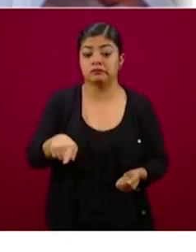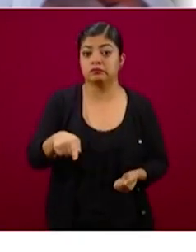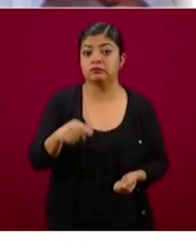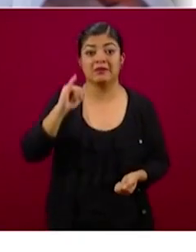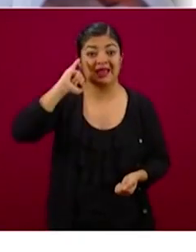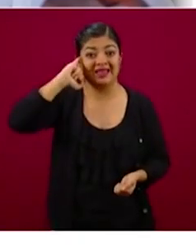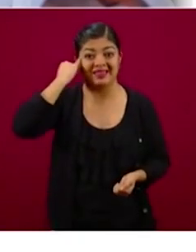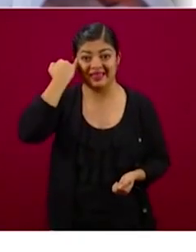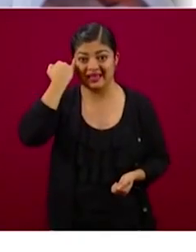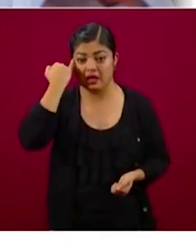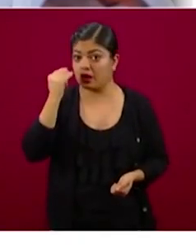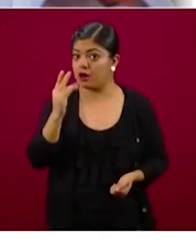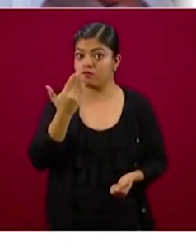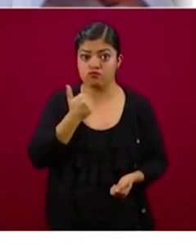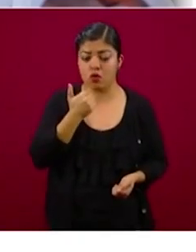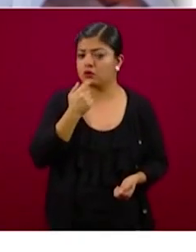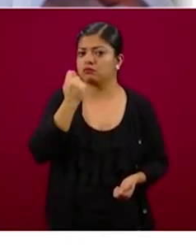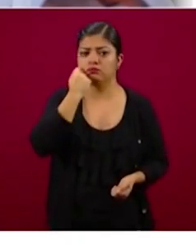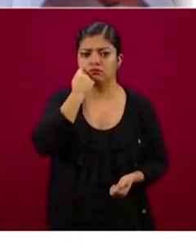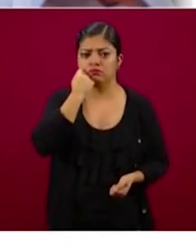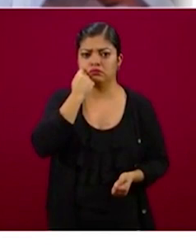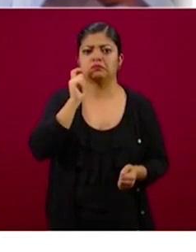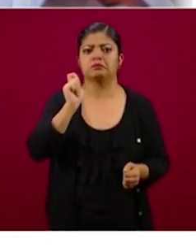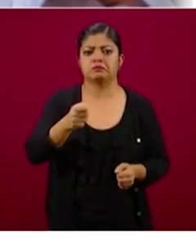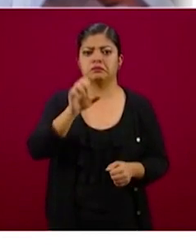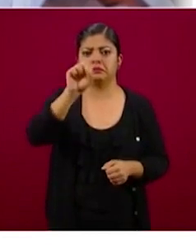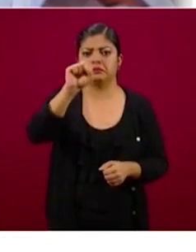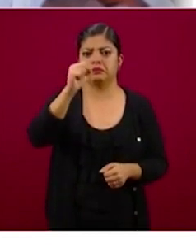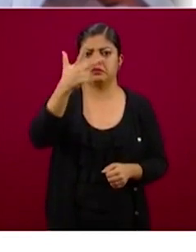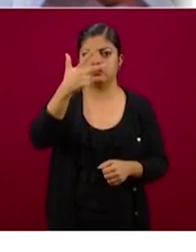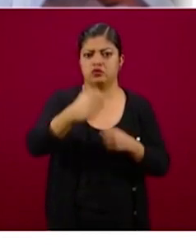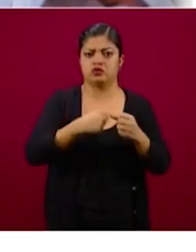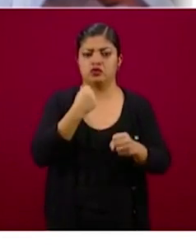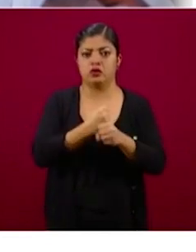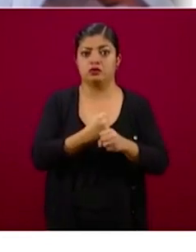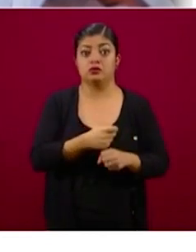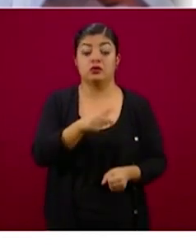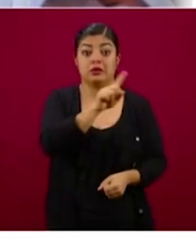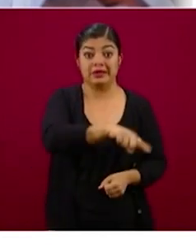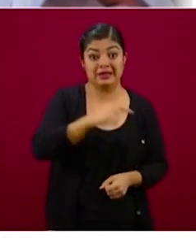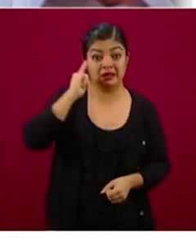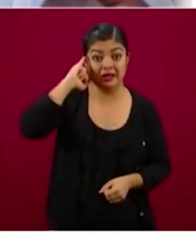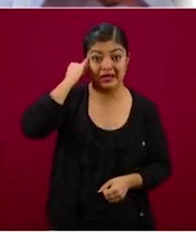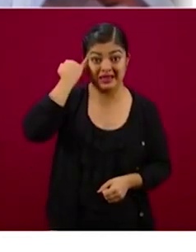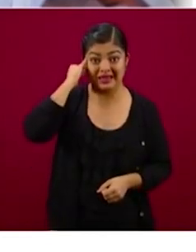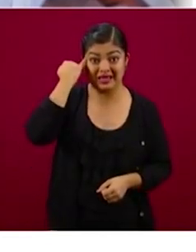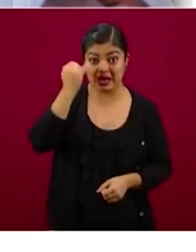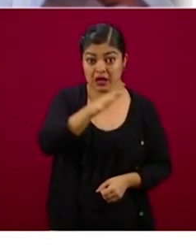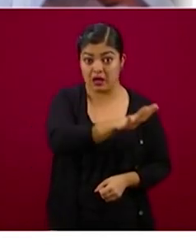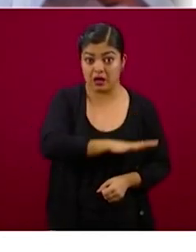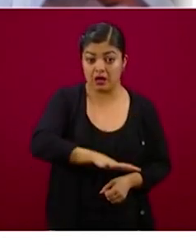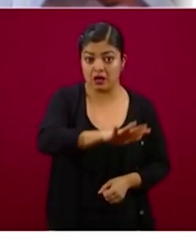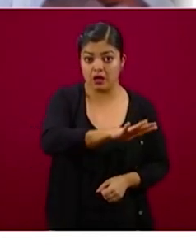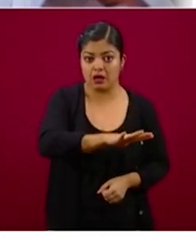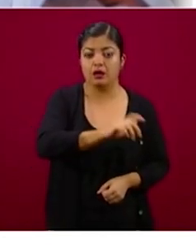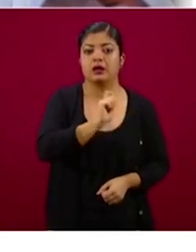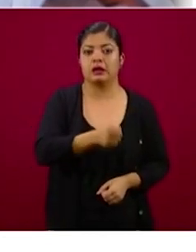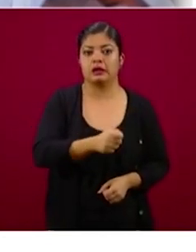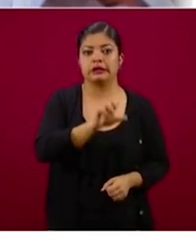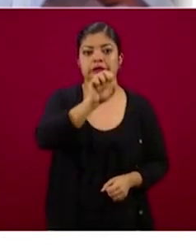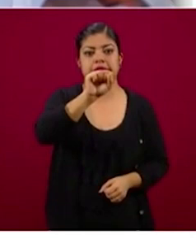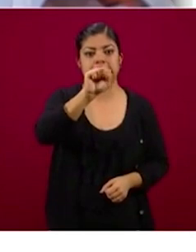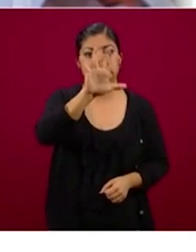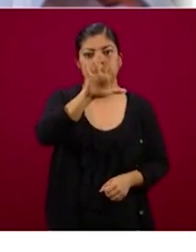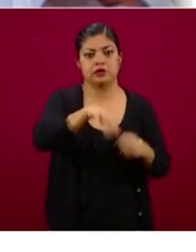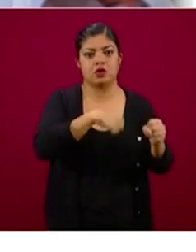indígena a 68 años y en territorio indígena por justicia social a 65